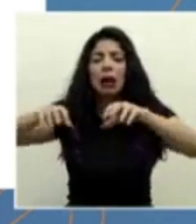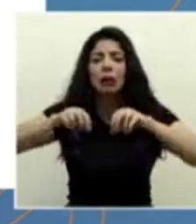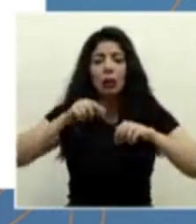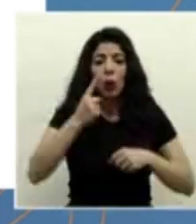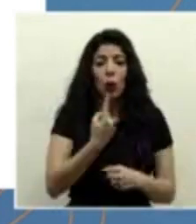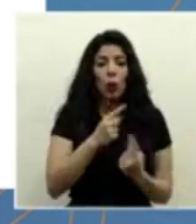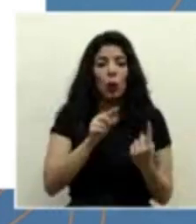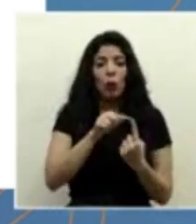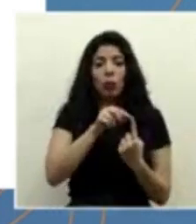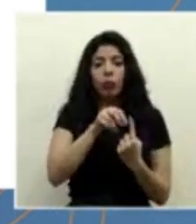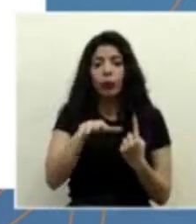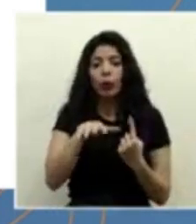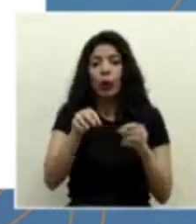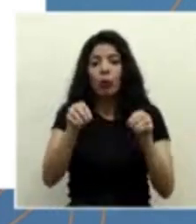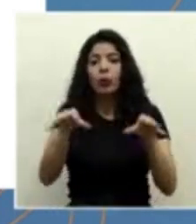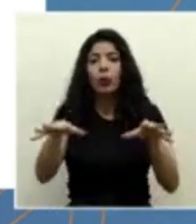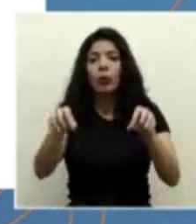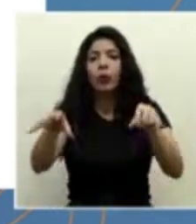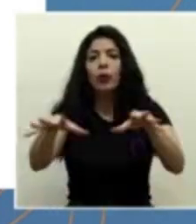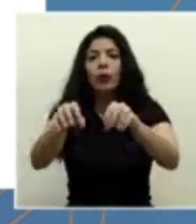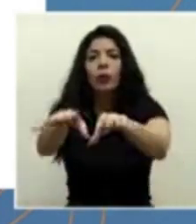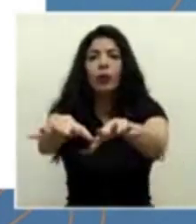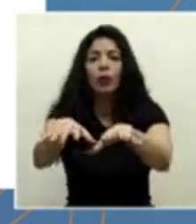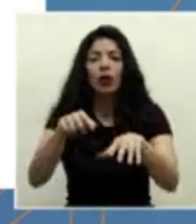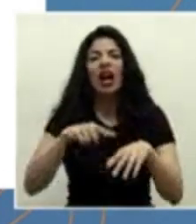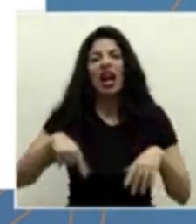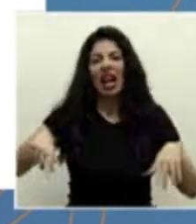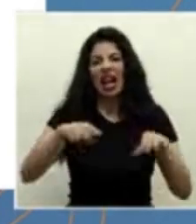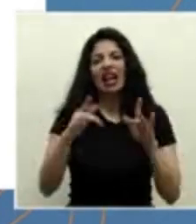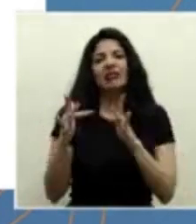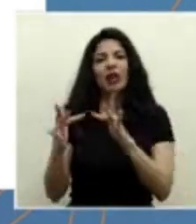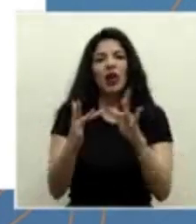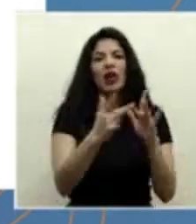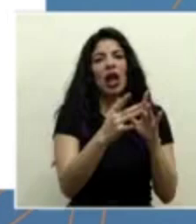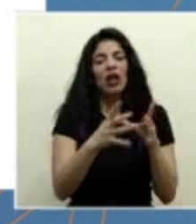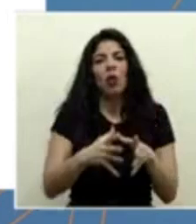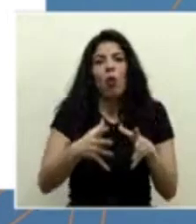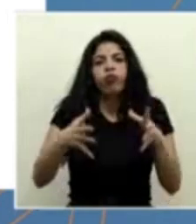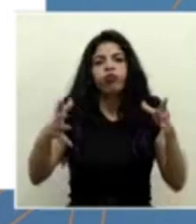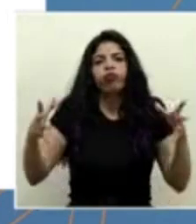hacerse la red de contactos justamente.